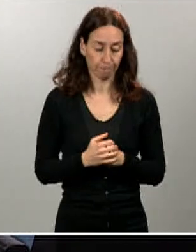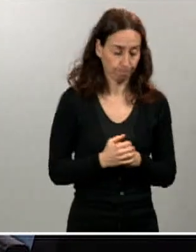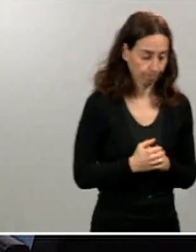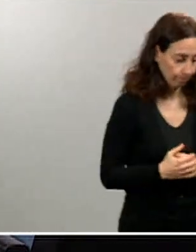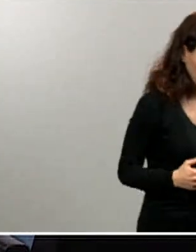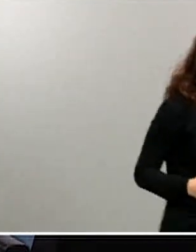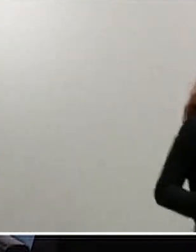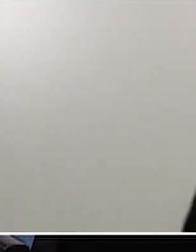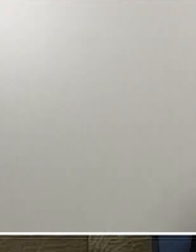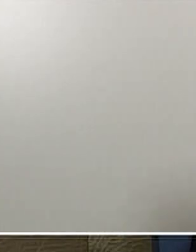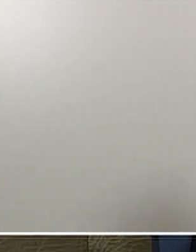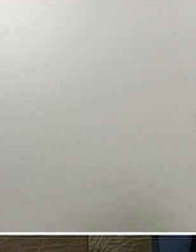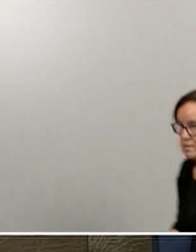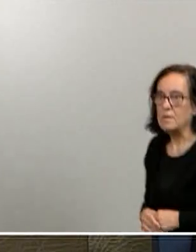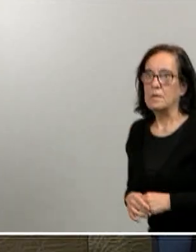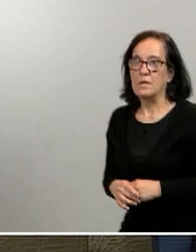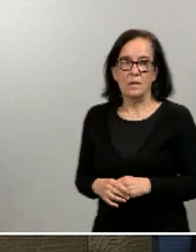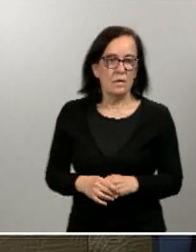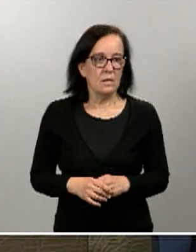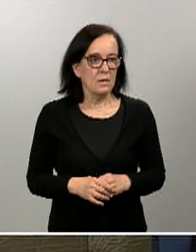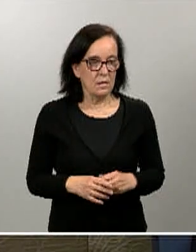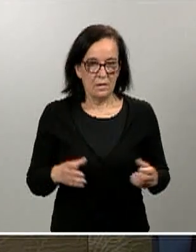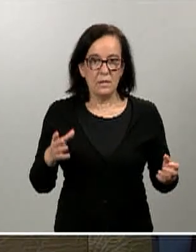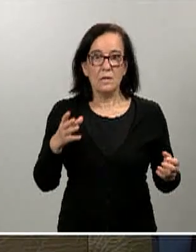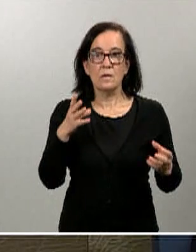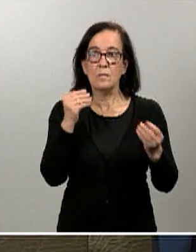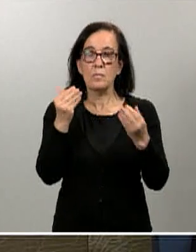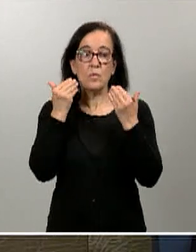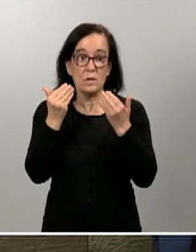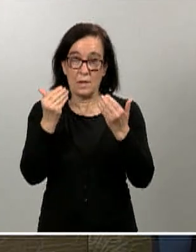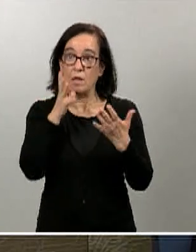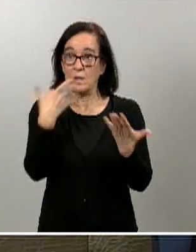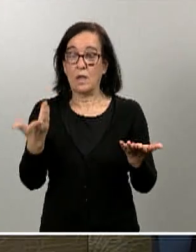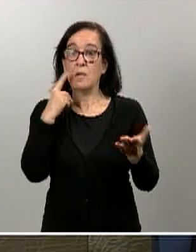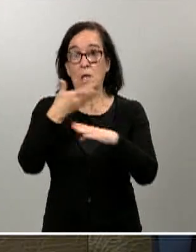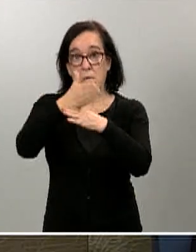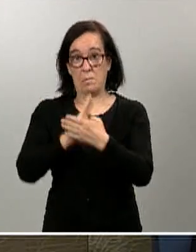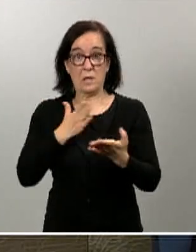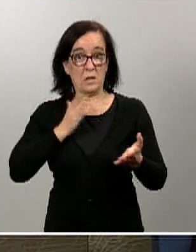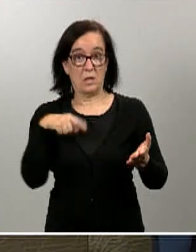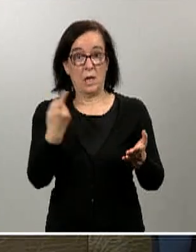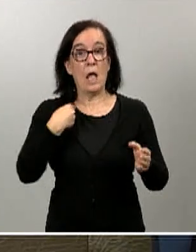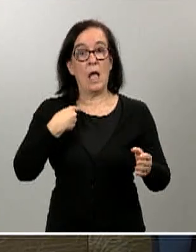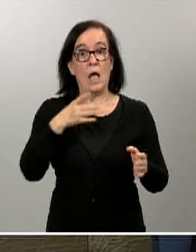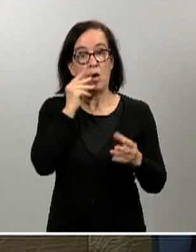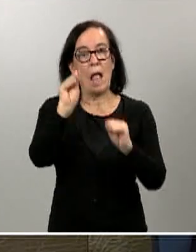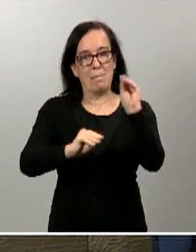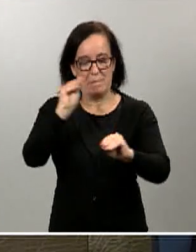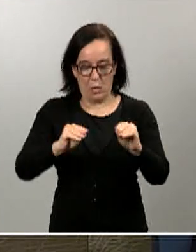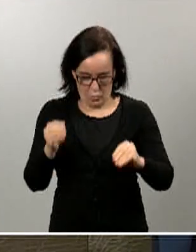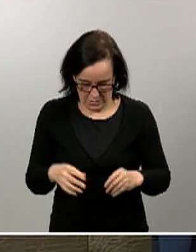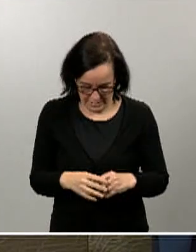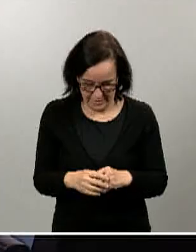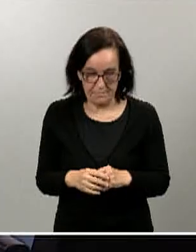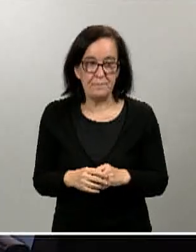Pues por nuestra parte nada más, no sé si hay preguntas. pasamos a las preguntas si les parece. Bueno,